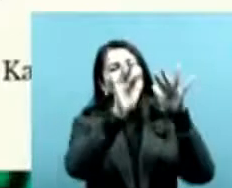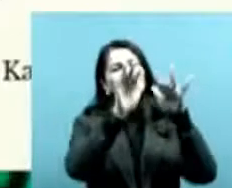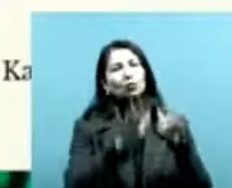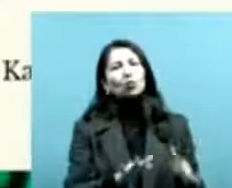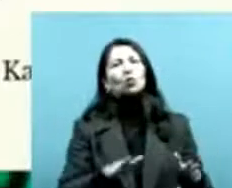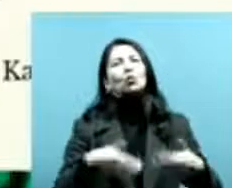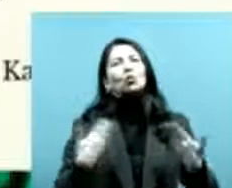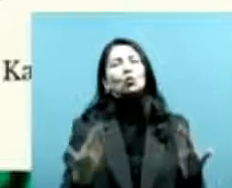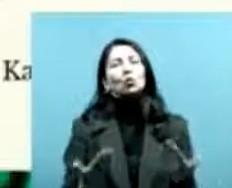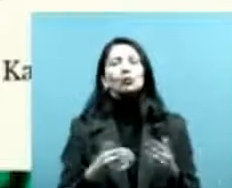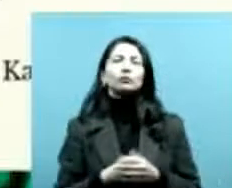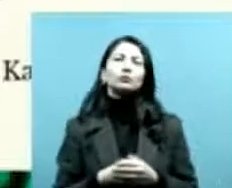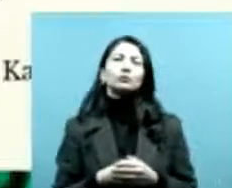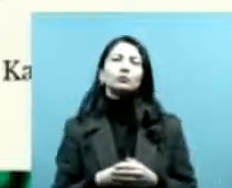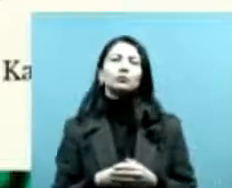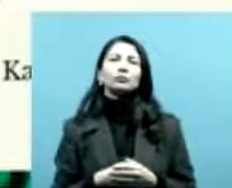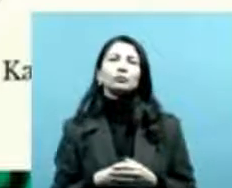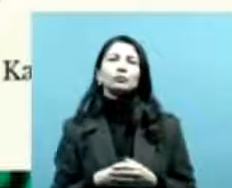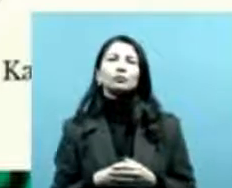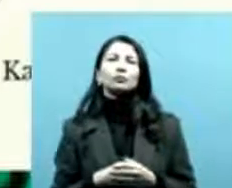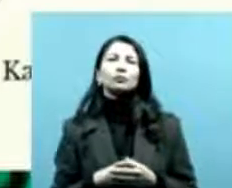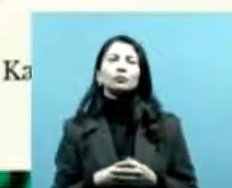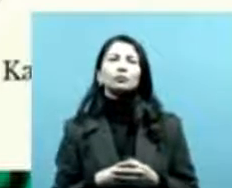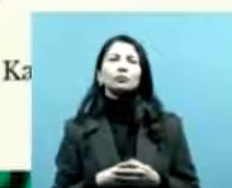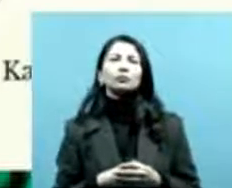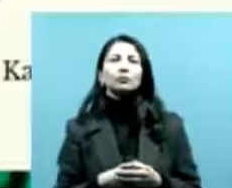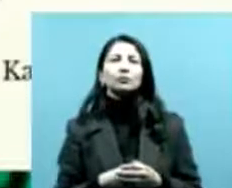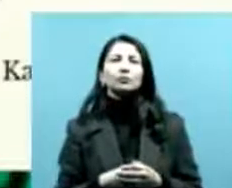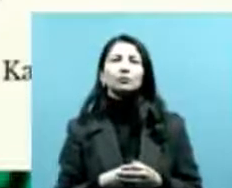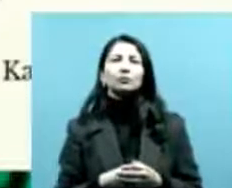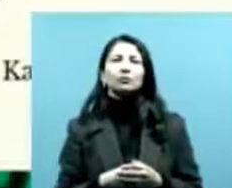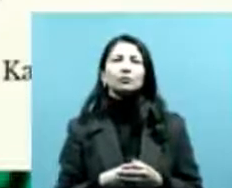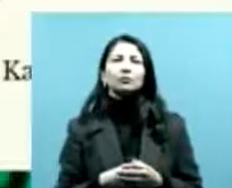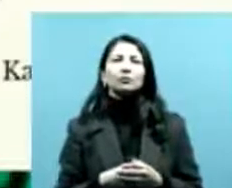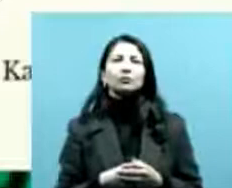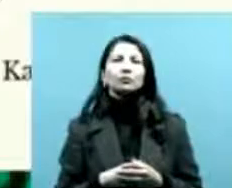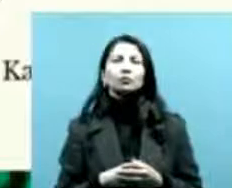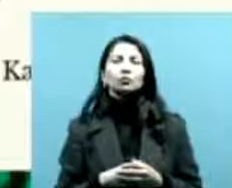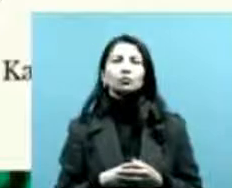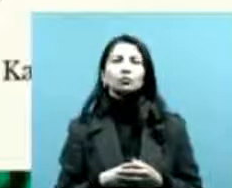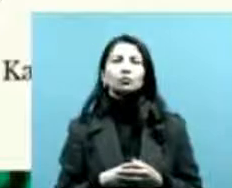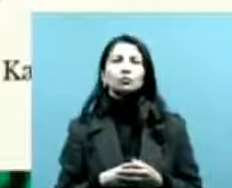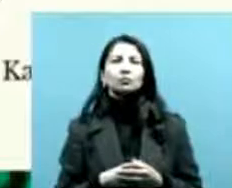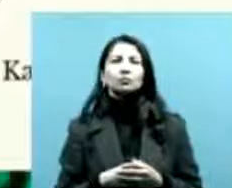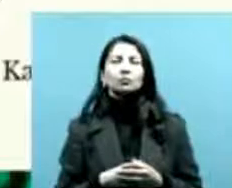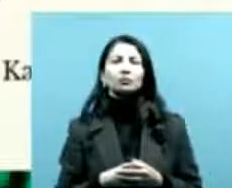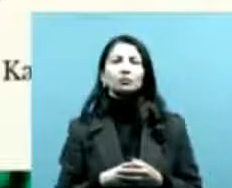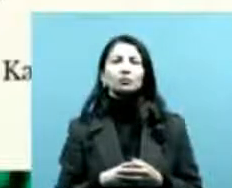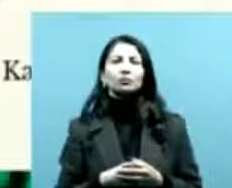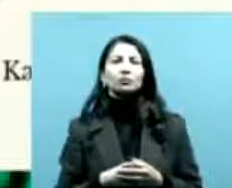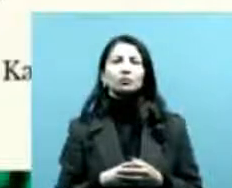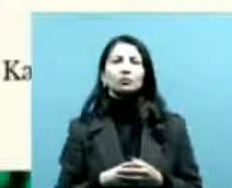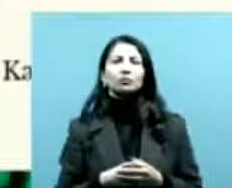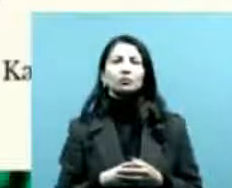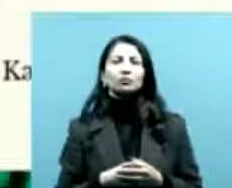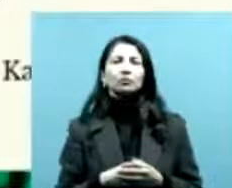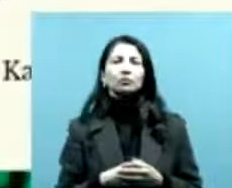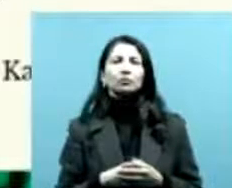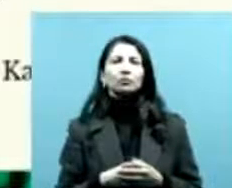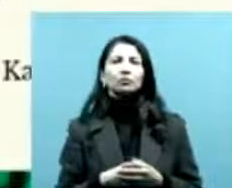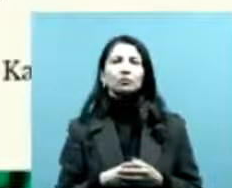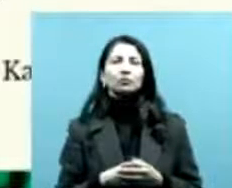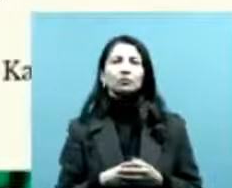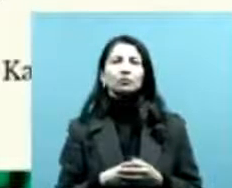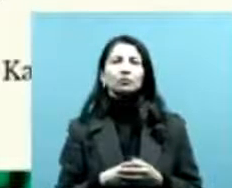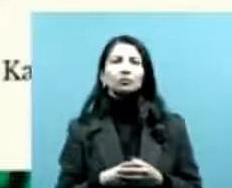y además en este caso en particular los relatos son similares, hay cientos de relatos contando